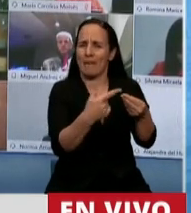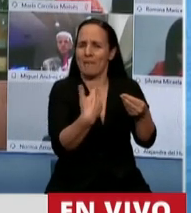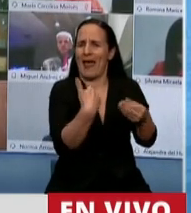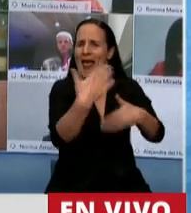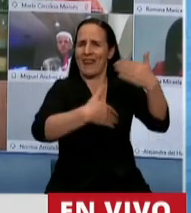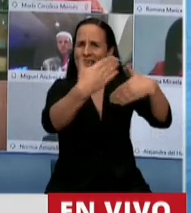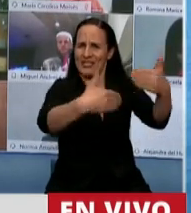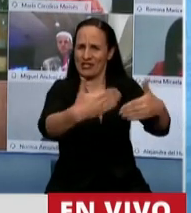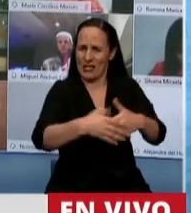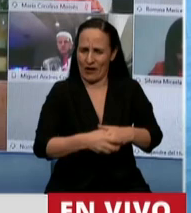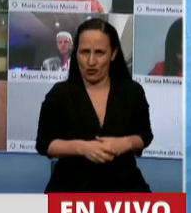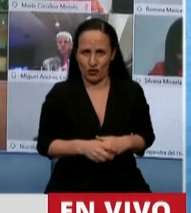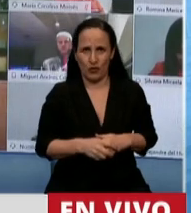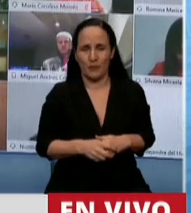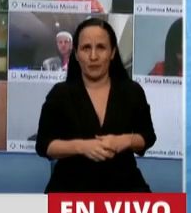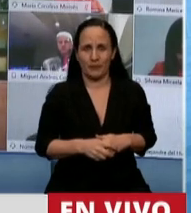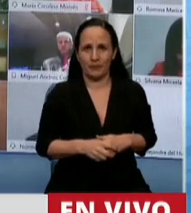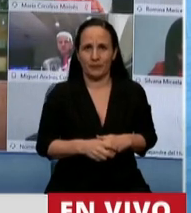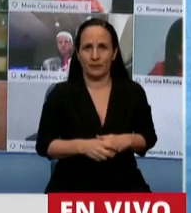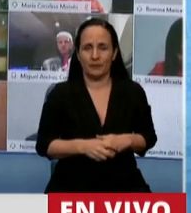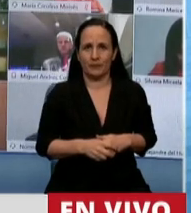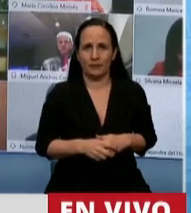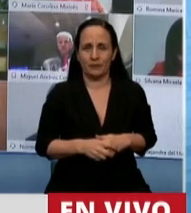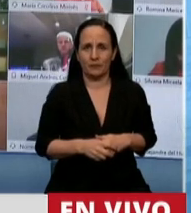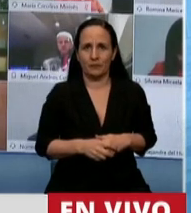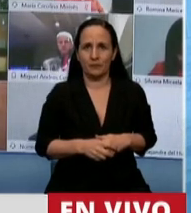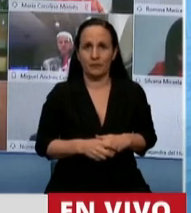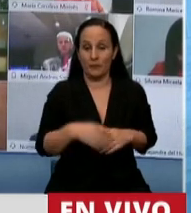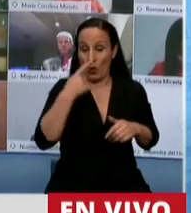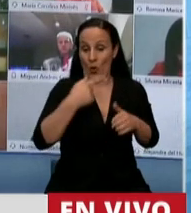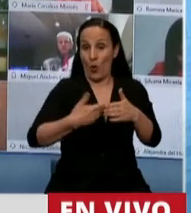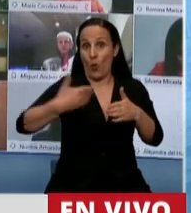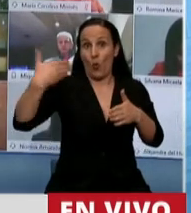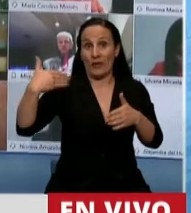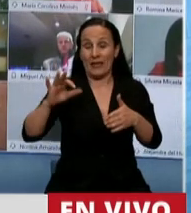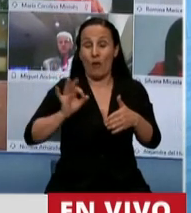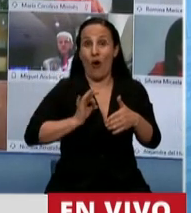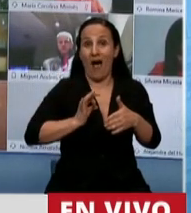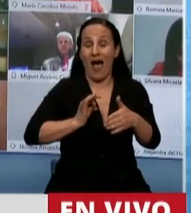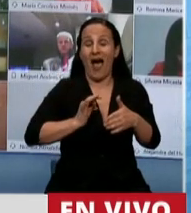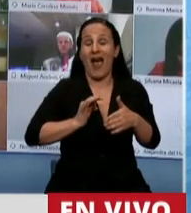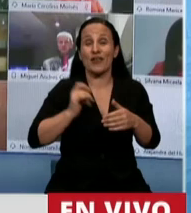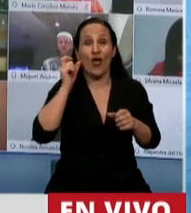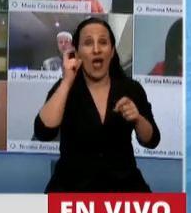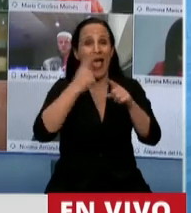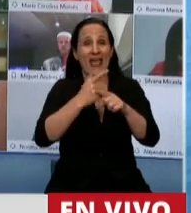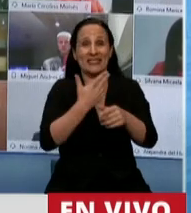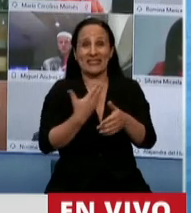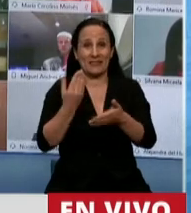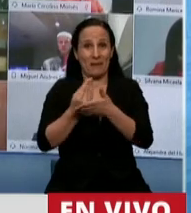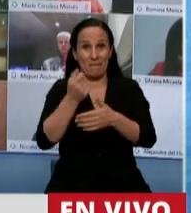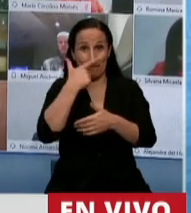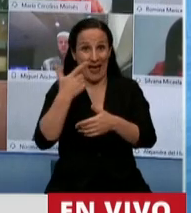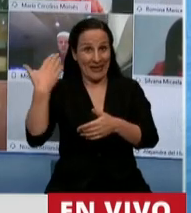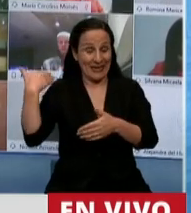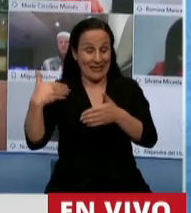injustamente degradados durante los últimos años que gobernó el expresidente Mauricio Macri.